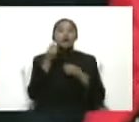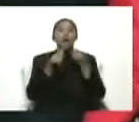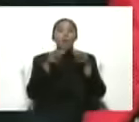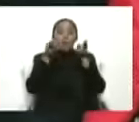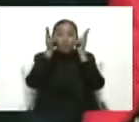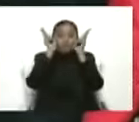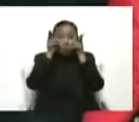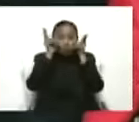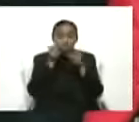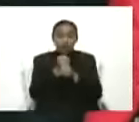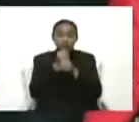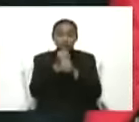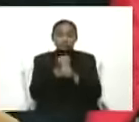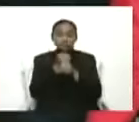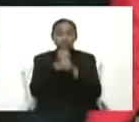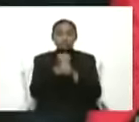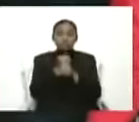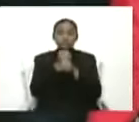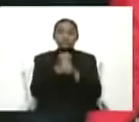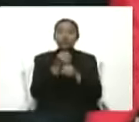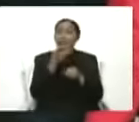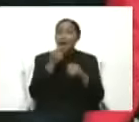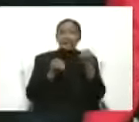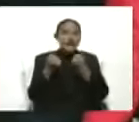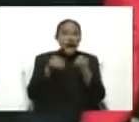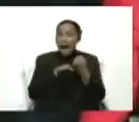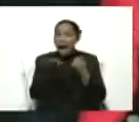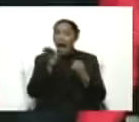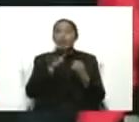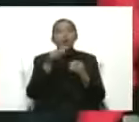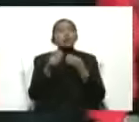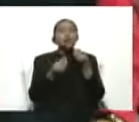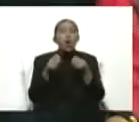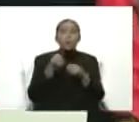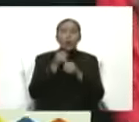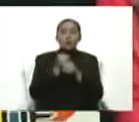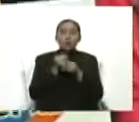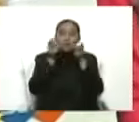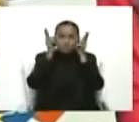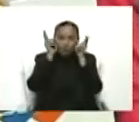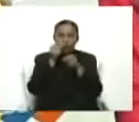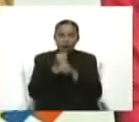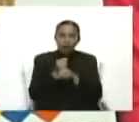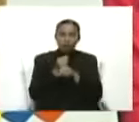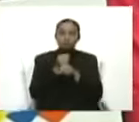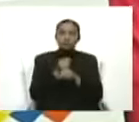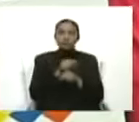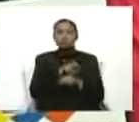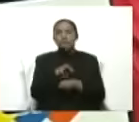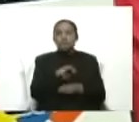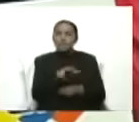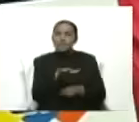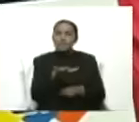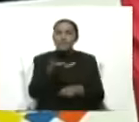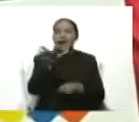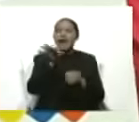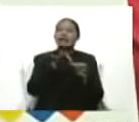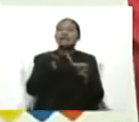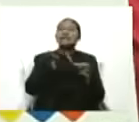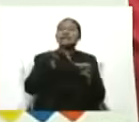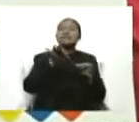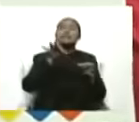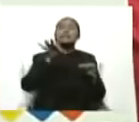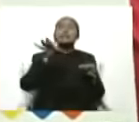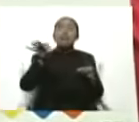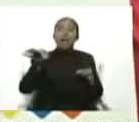teníamos aquí, cómo sube la gente para allá, cómo suben las máquinas, estas máquinas que estamos hablando,